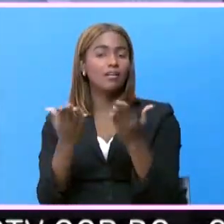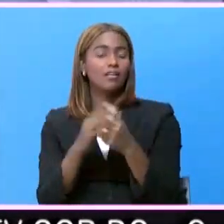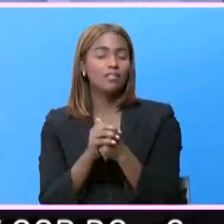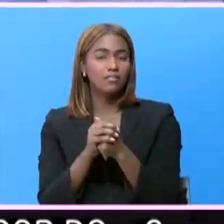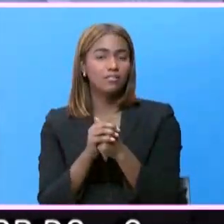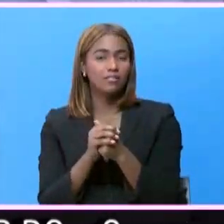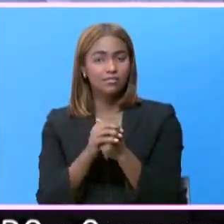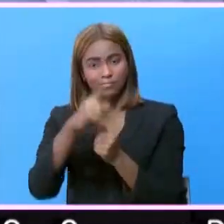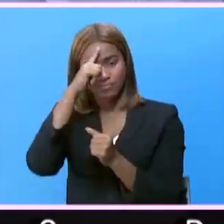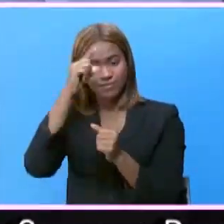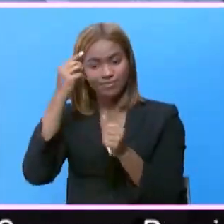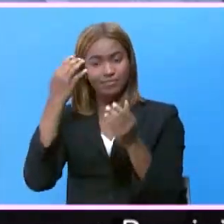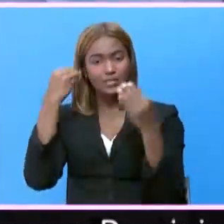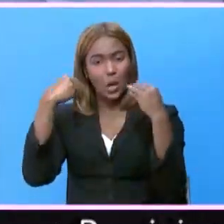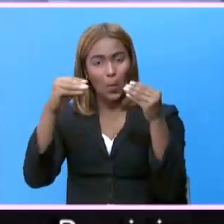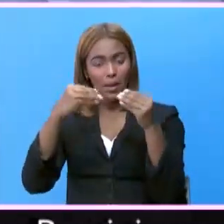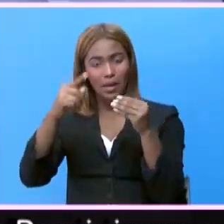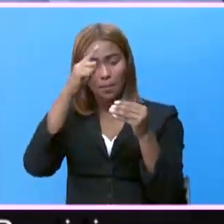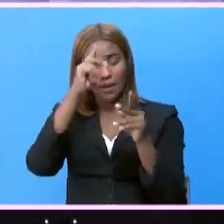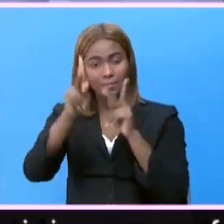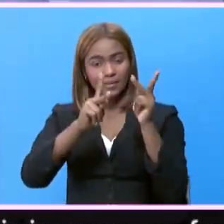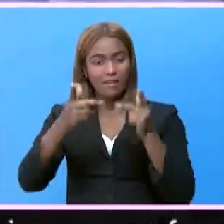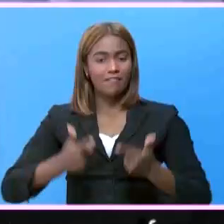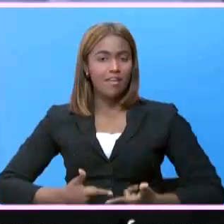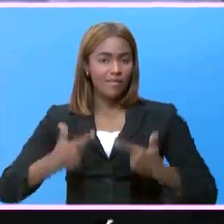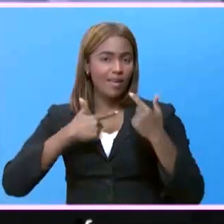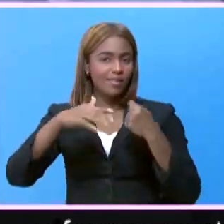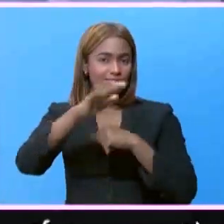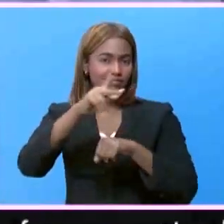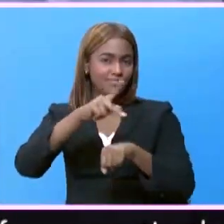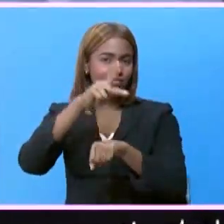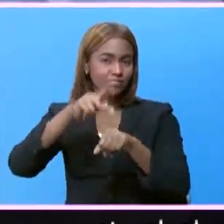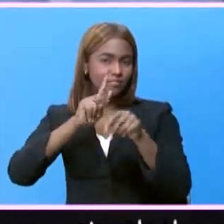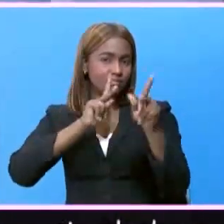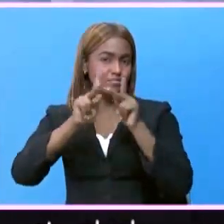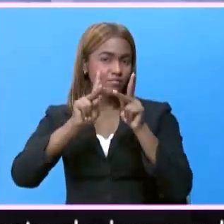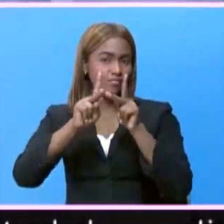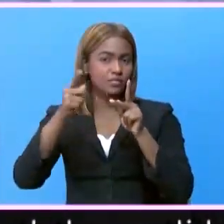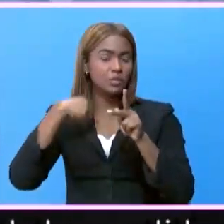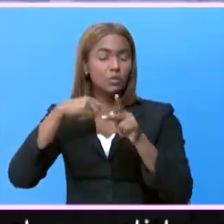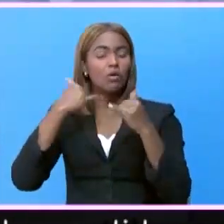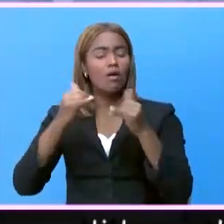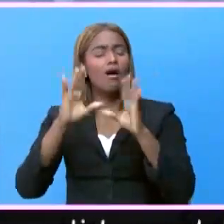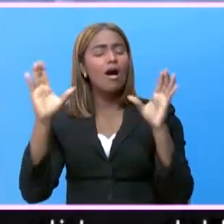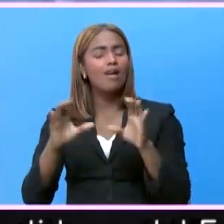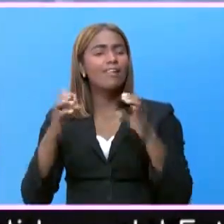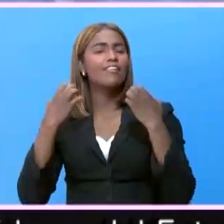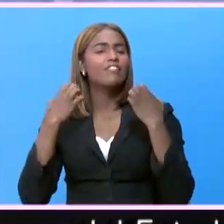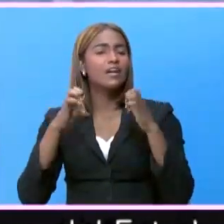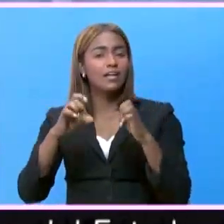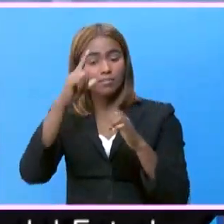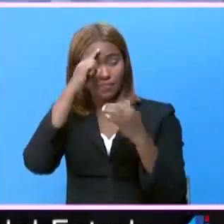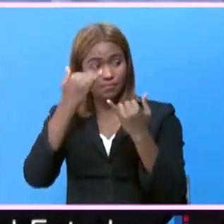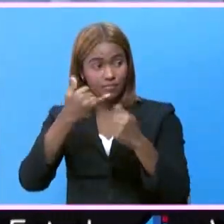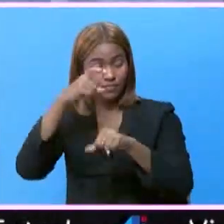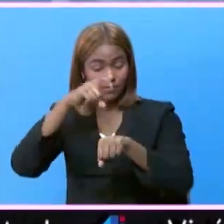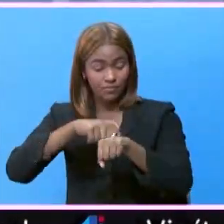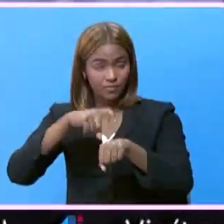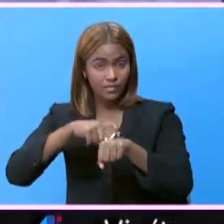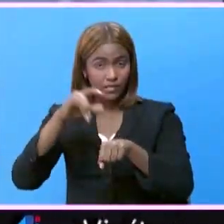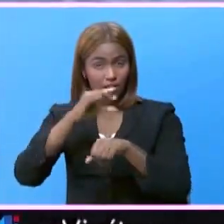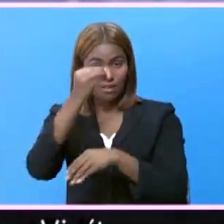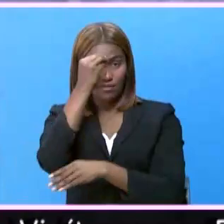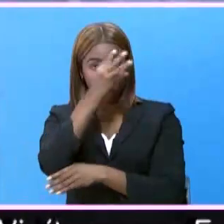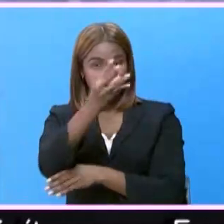el comercio a los puertoplapeños. Hemos hecho un esfuerzo en este momento y le